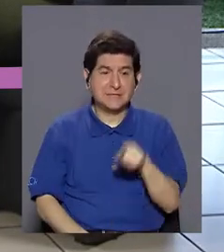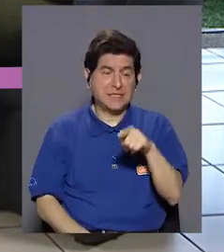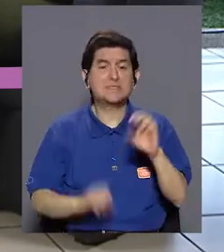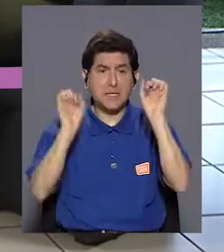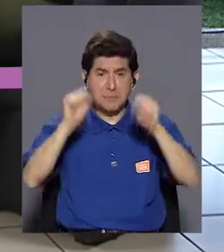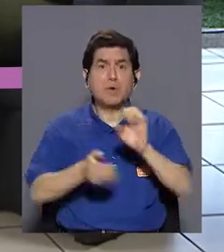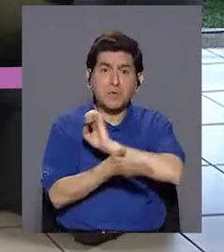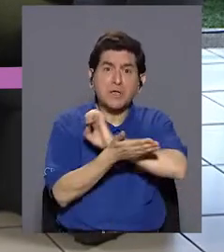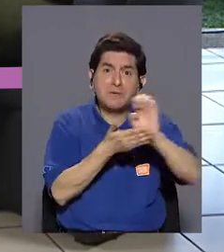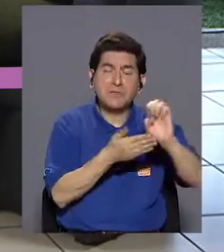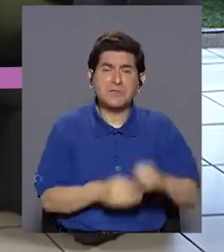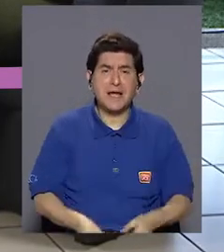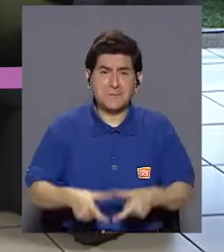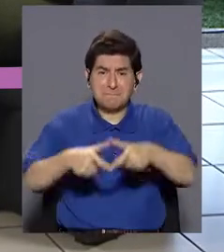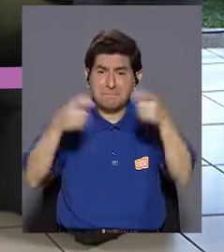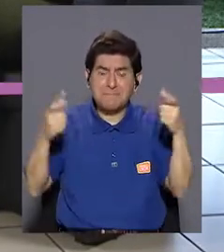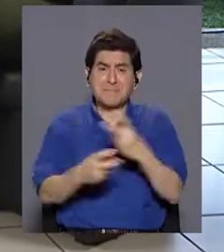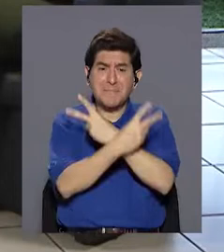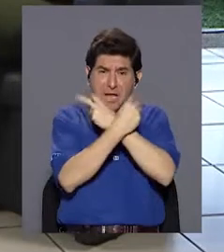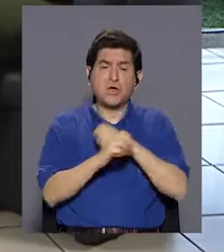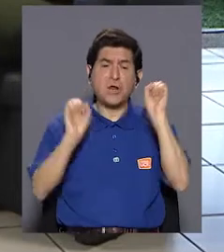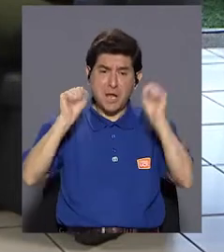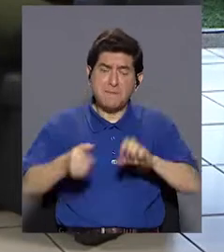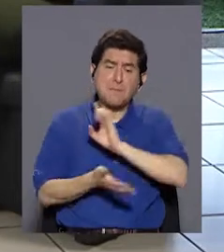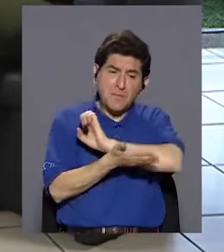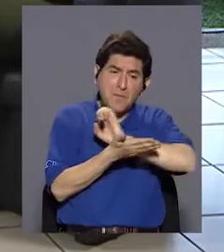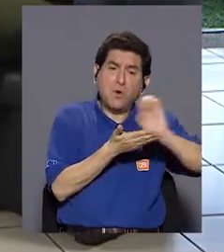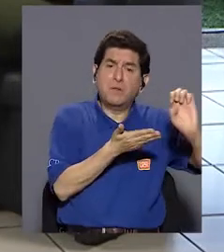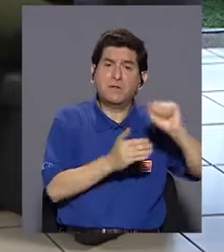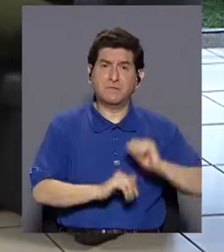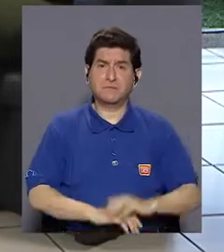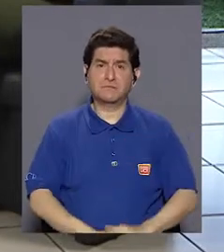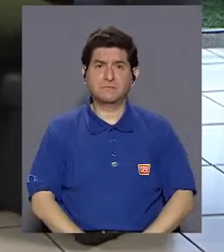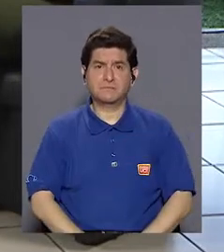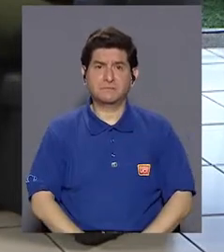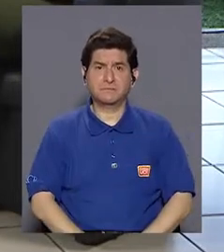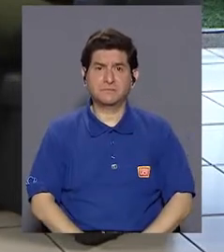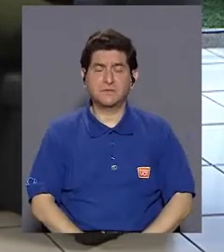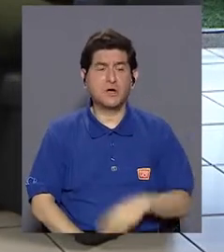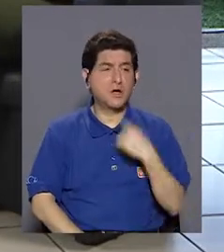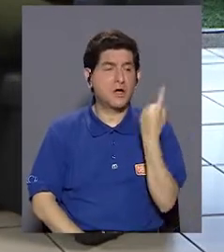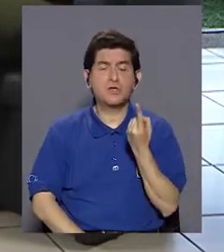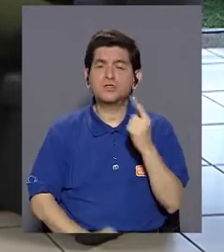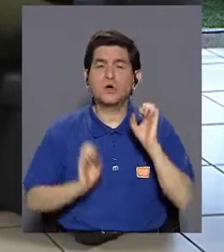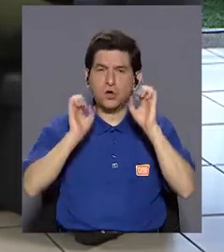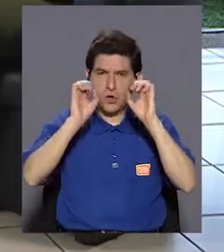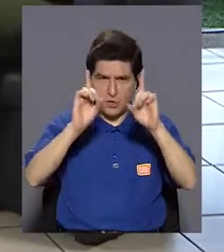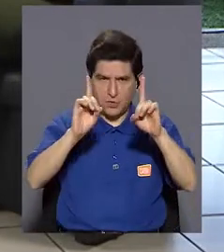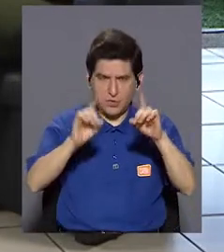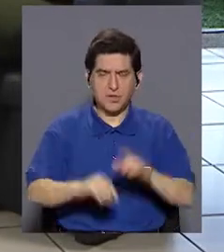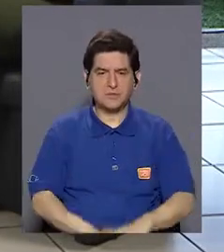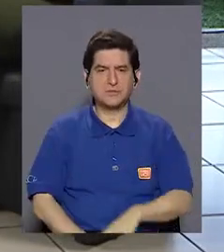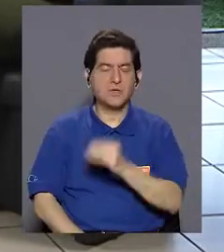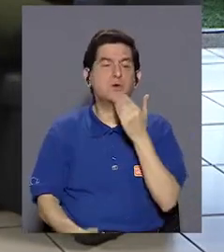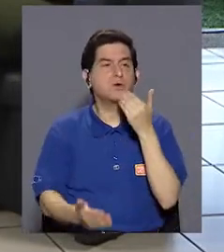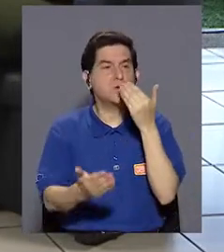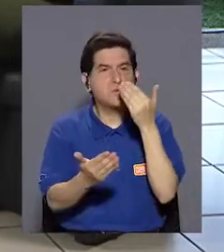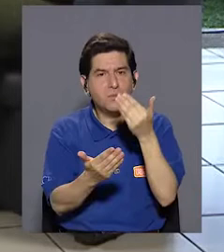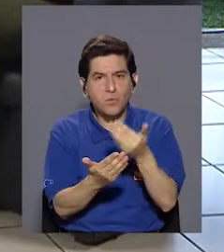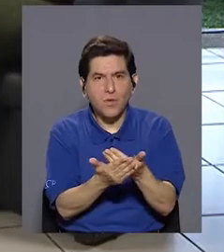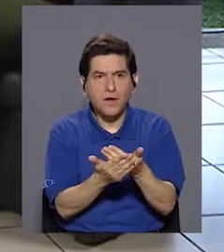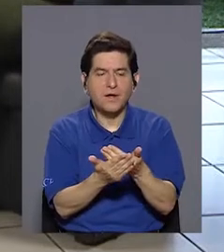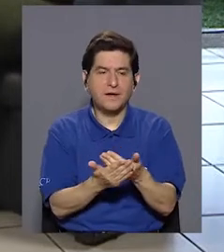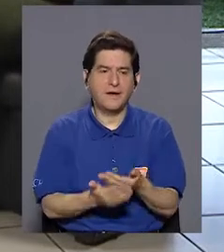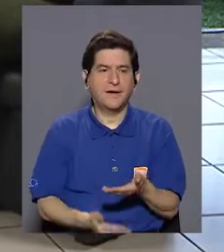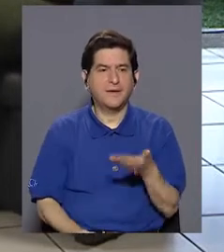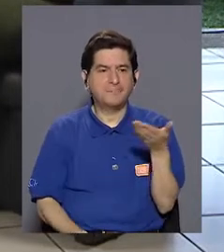totalmente prevenibles, la mayoría de intoxicaciones son prevenibles, y basta con educación, con una buena